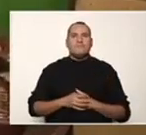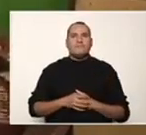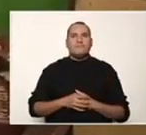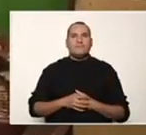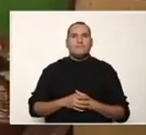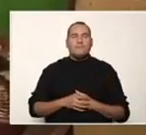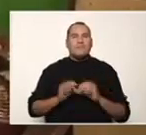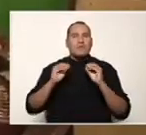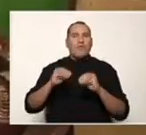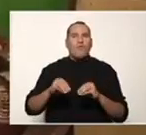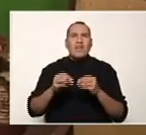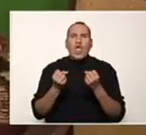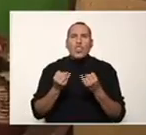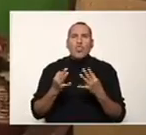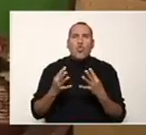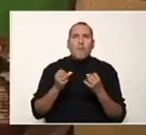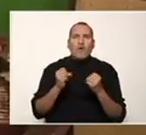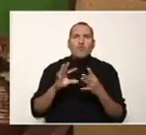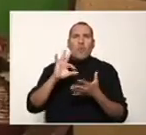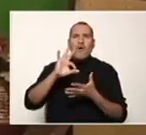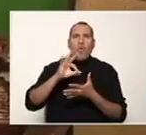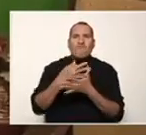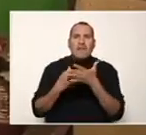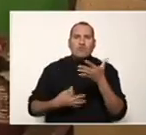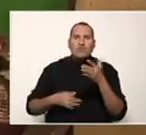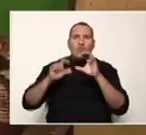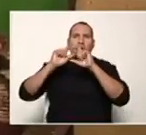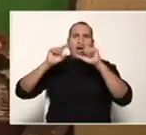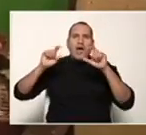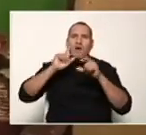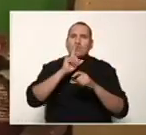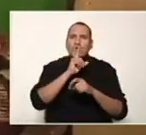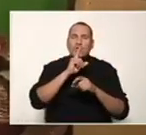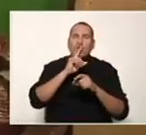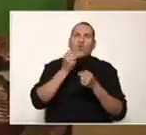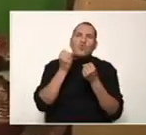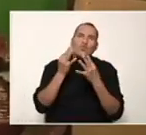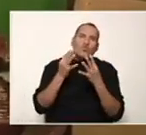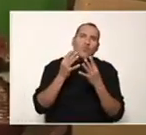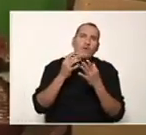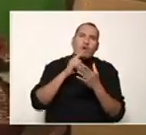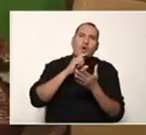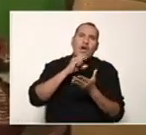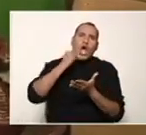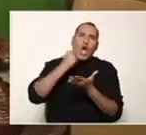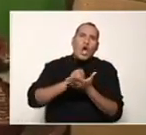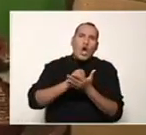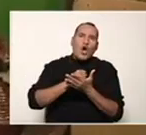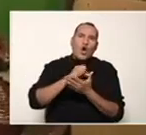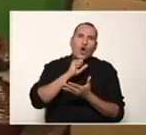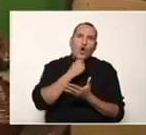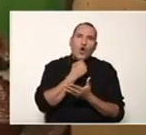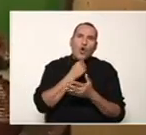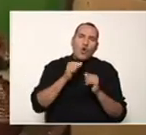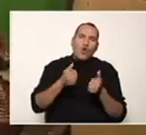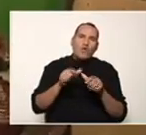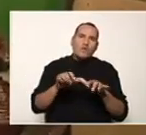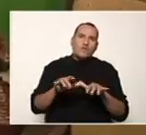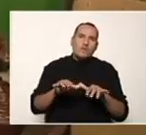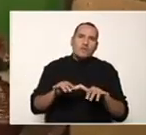se le coloca el número de factura se ingresa lo que es el código del producto a ingresar